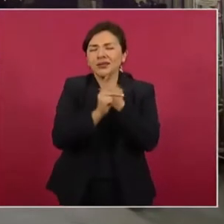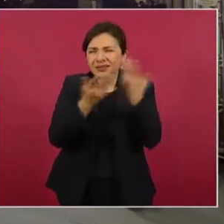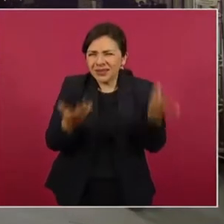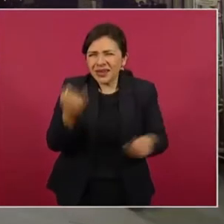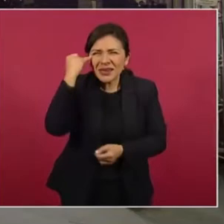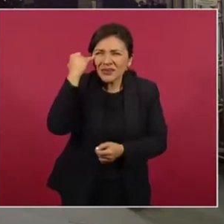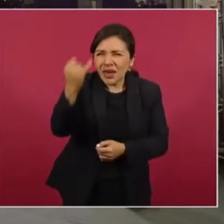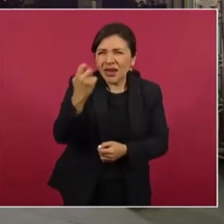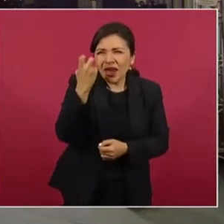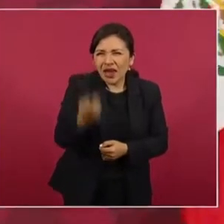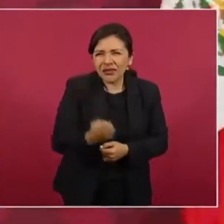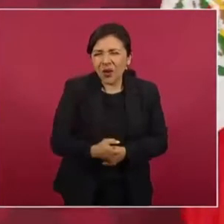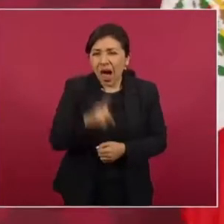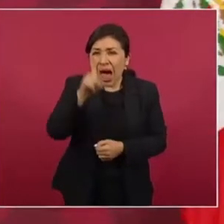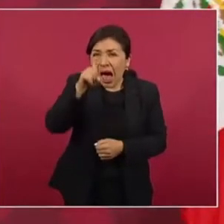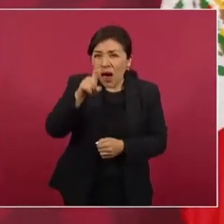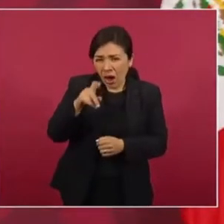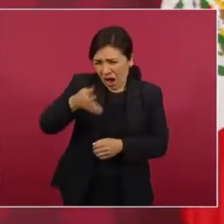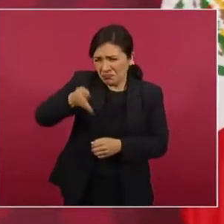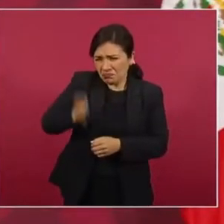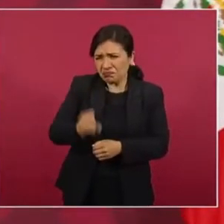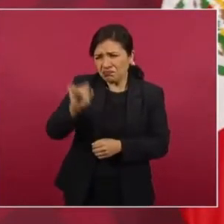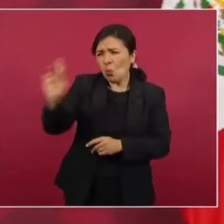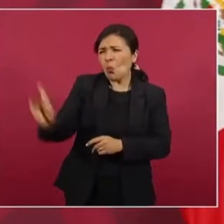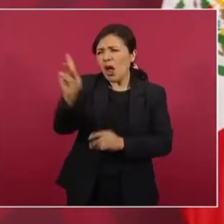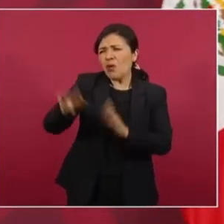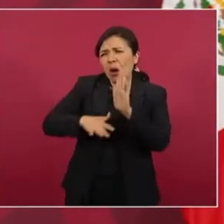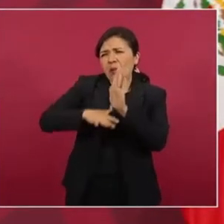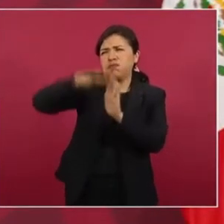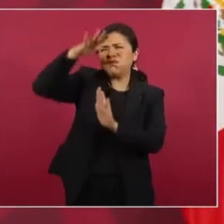de inundar pueblos